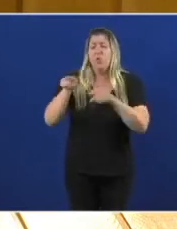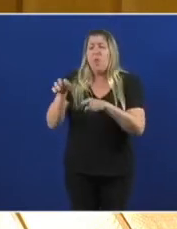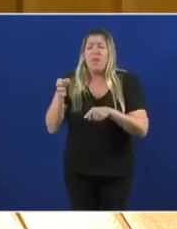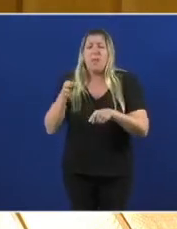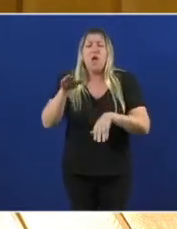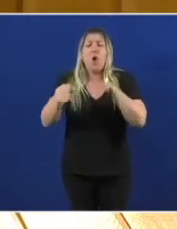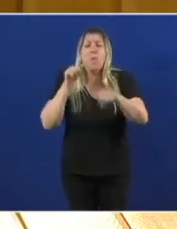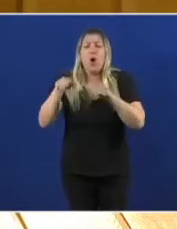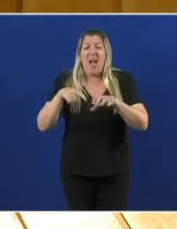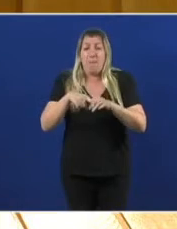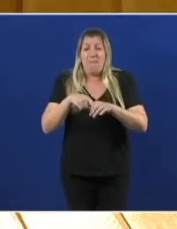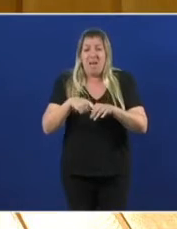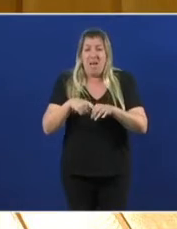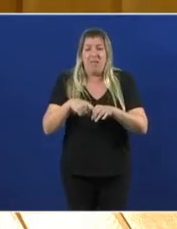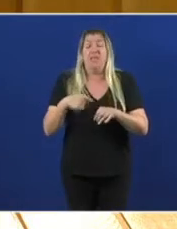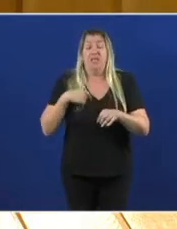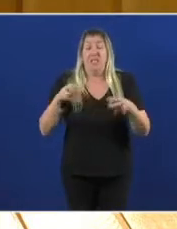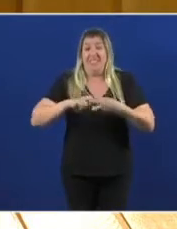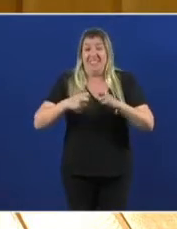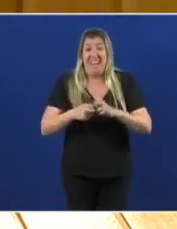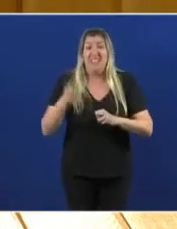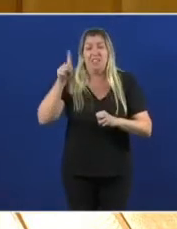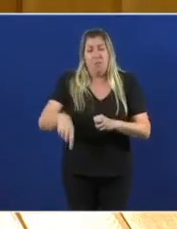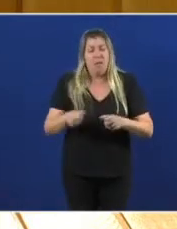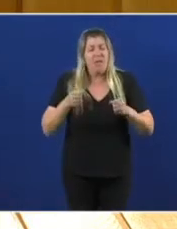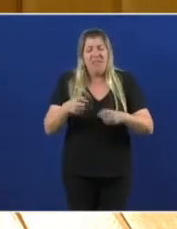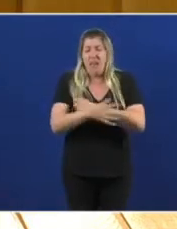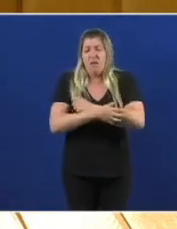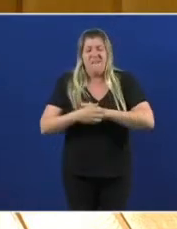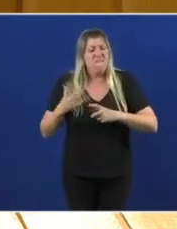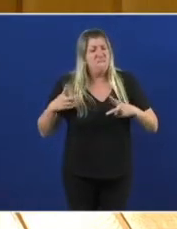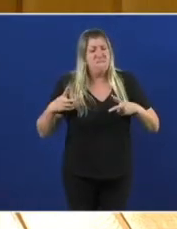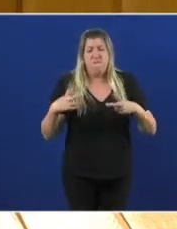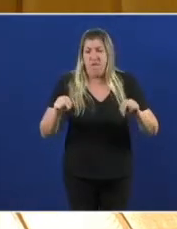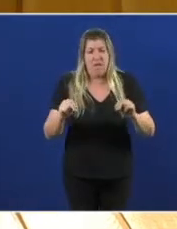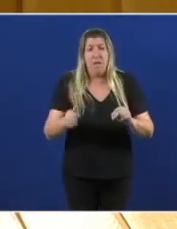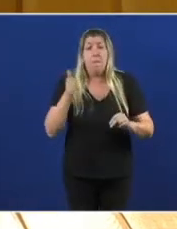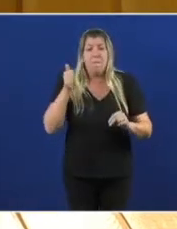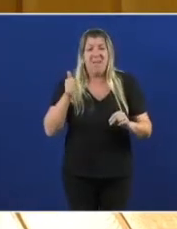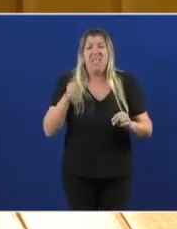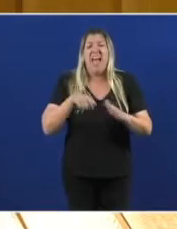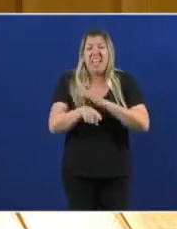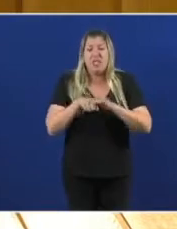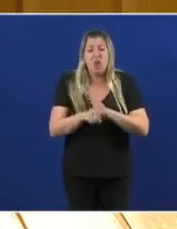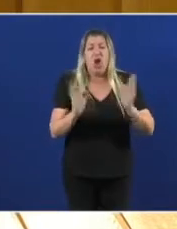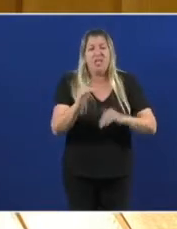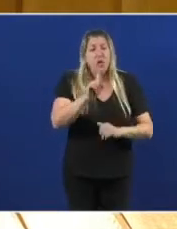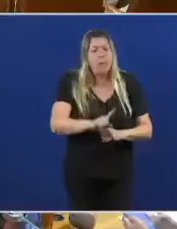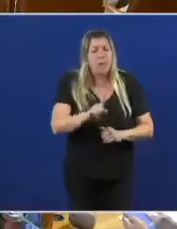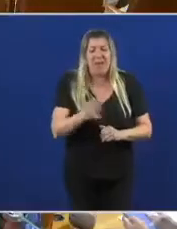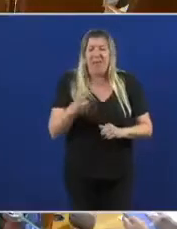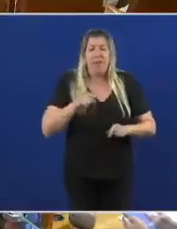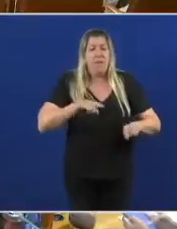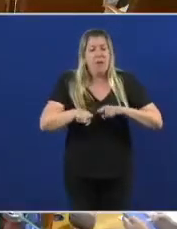poña fin a precariedade e tamén a caótica xestión que ten en atención primaria. Recupere as herencias de